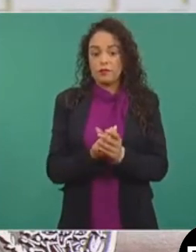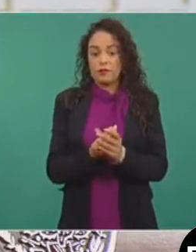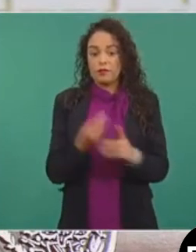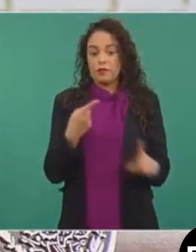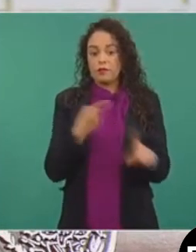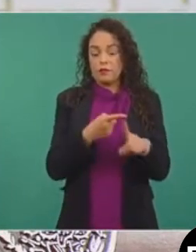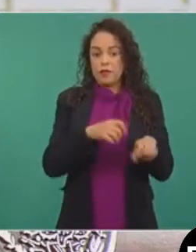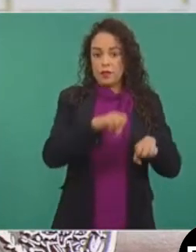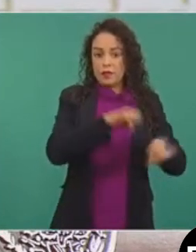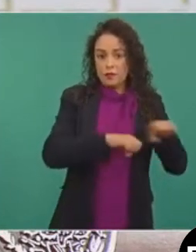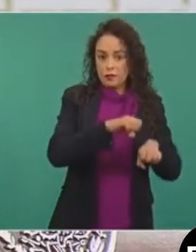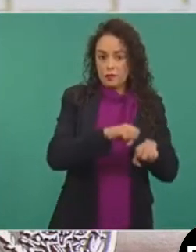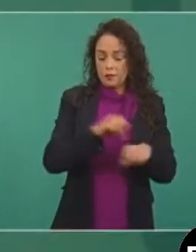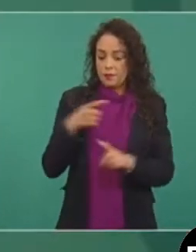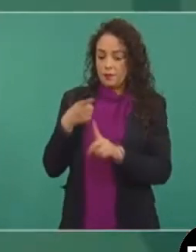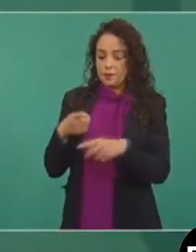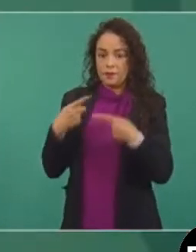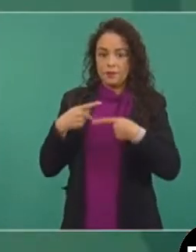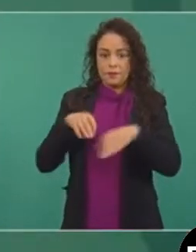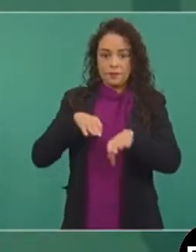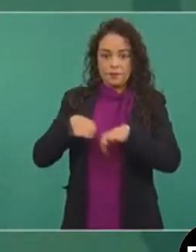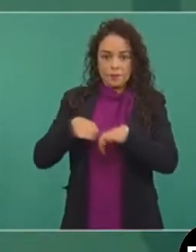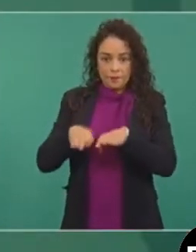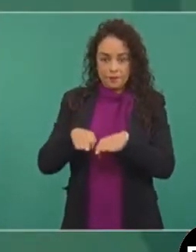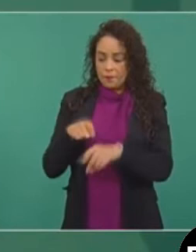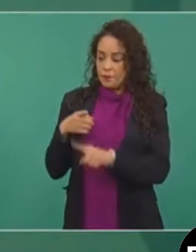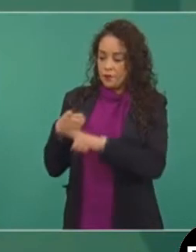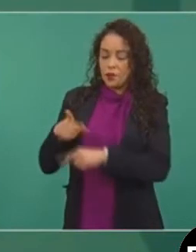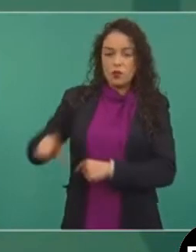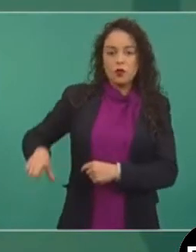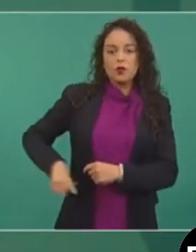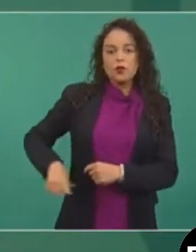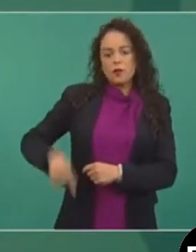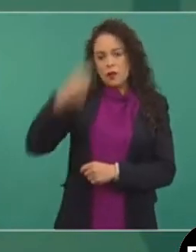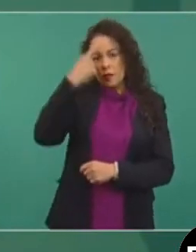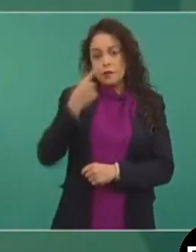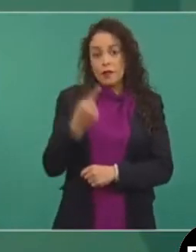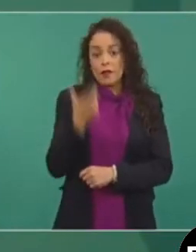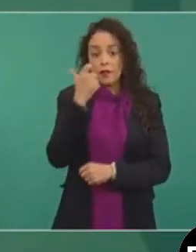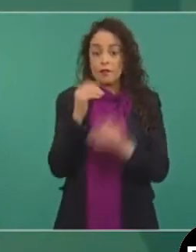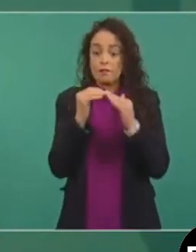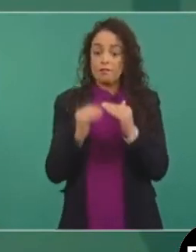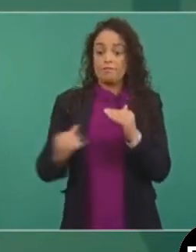el sector obrero y el gobierno para el aumento en el salario mínimo.